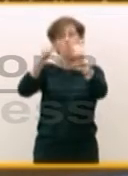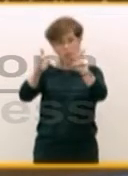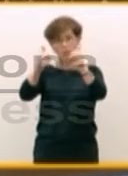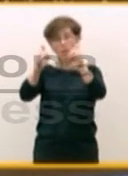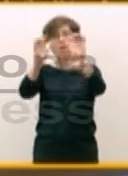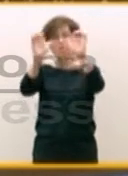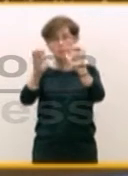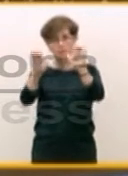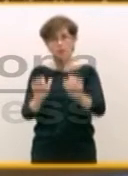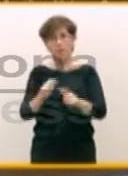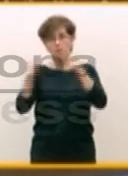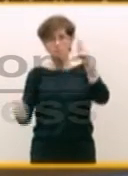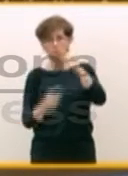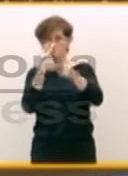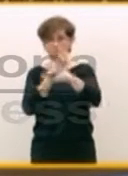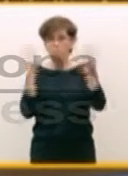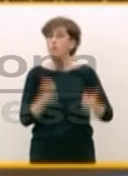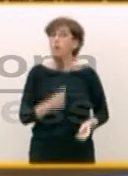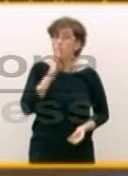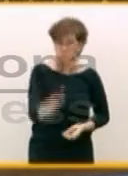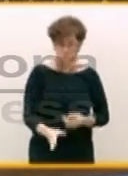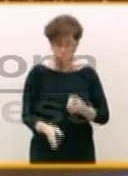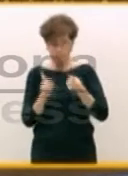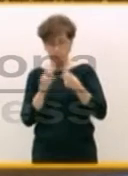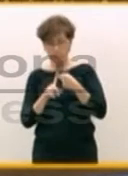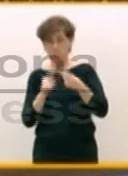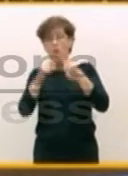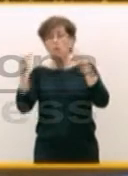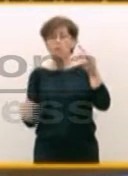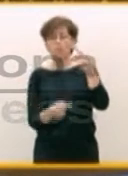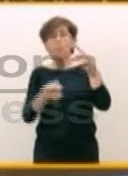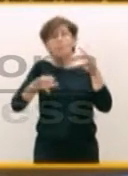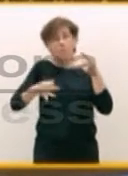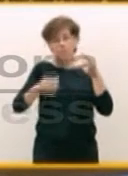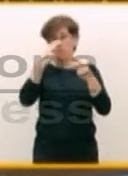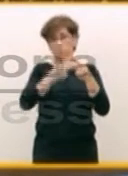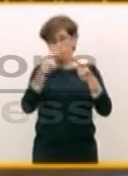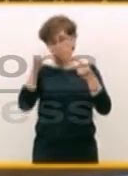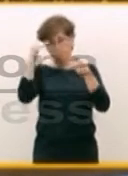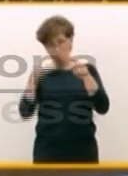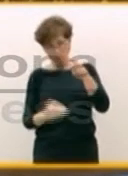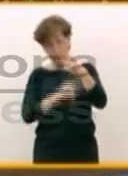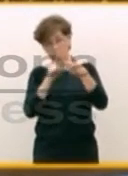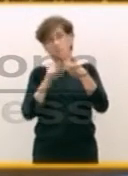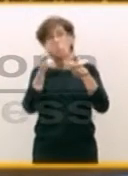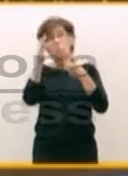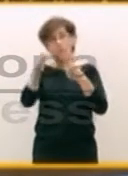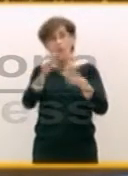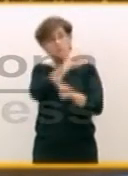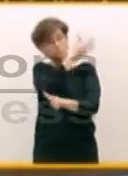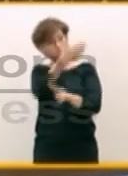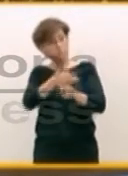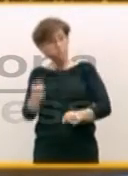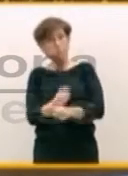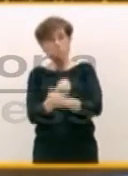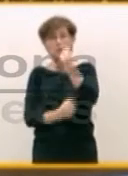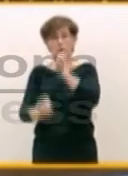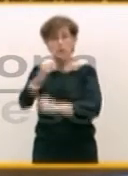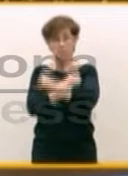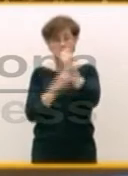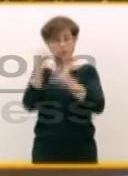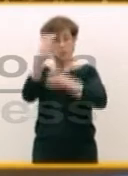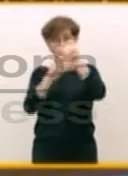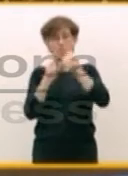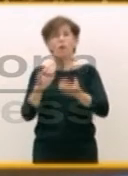Por dos razones, porque el déficit público será más bajo y porque como consecuencia de la mejora de la actividad económica van a subir los